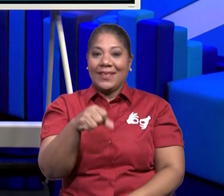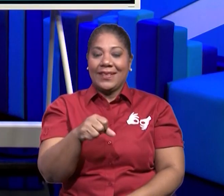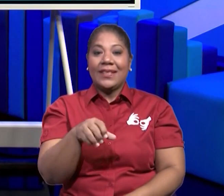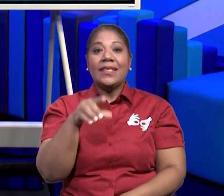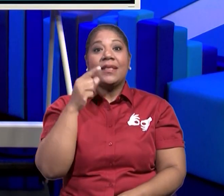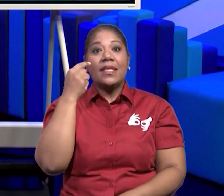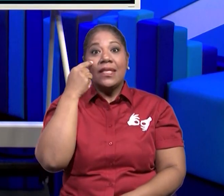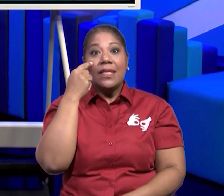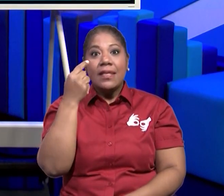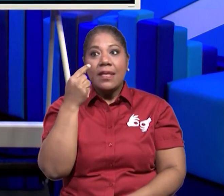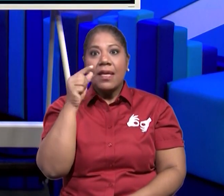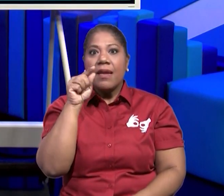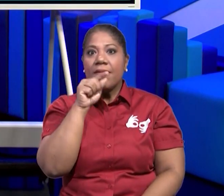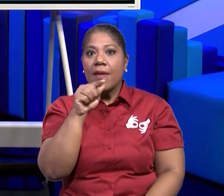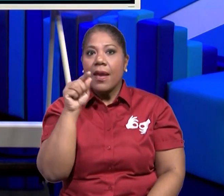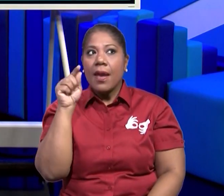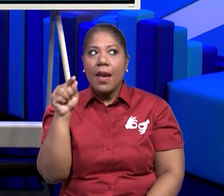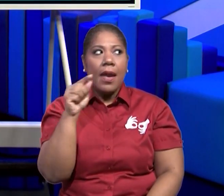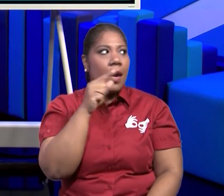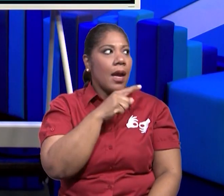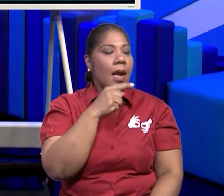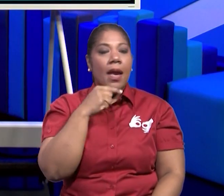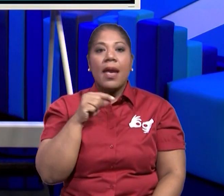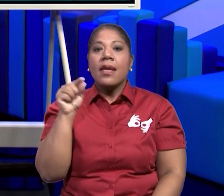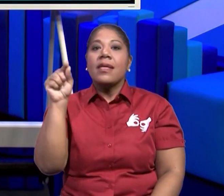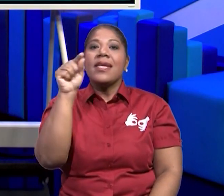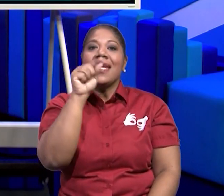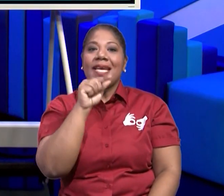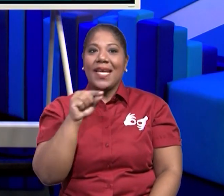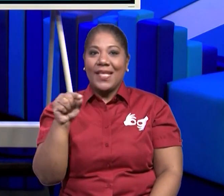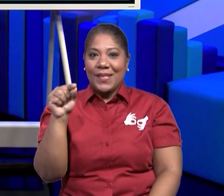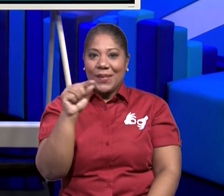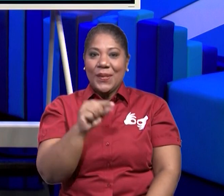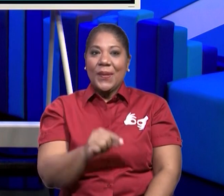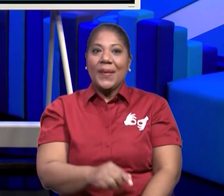niño va a encerrar en un círculo.